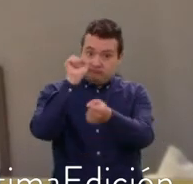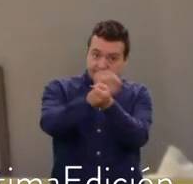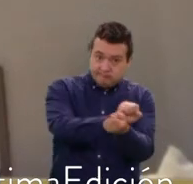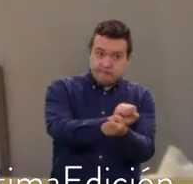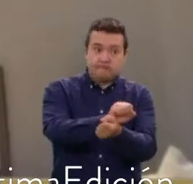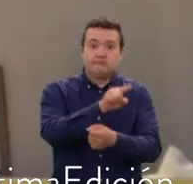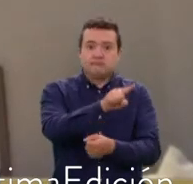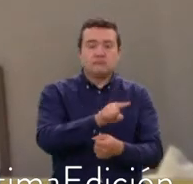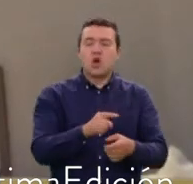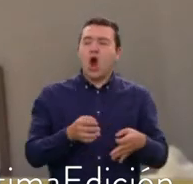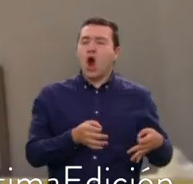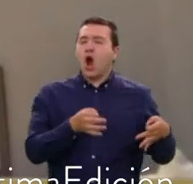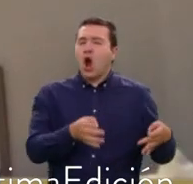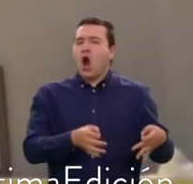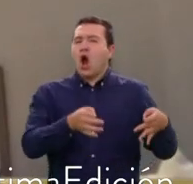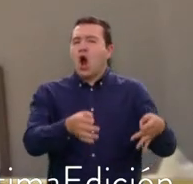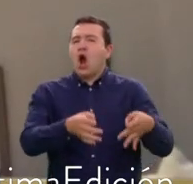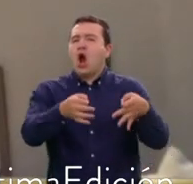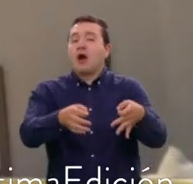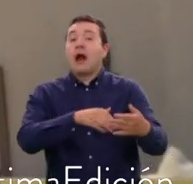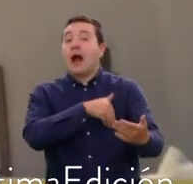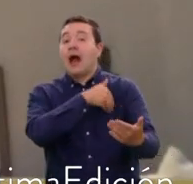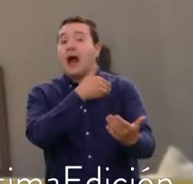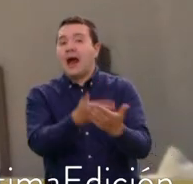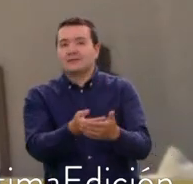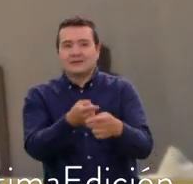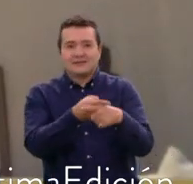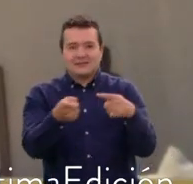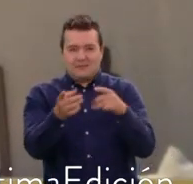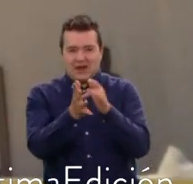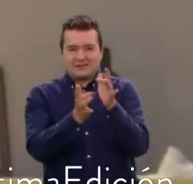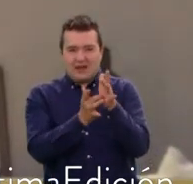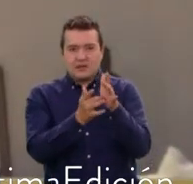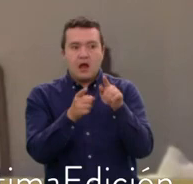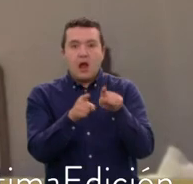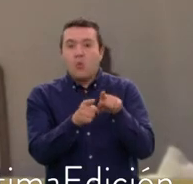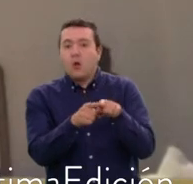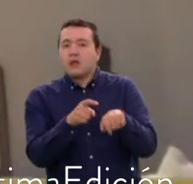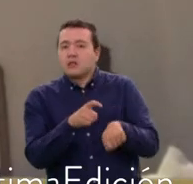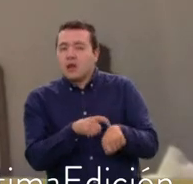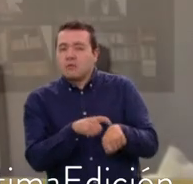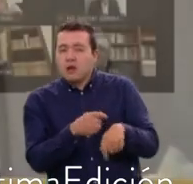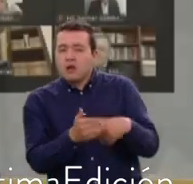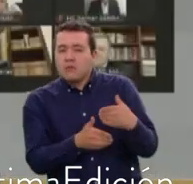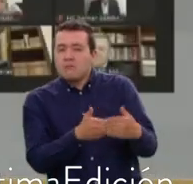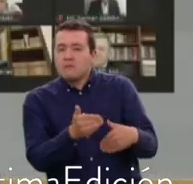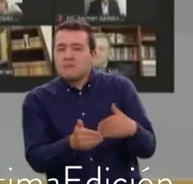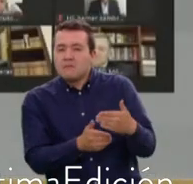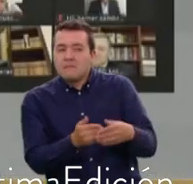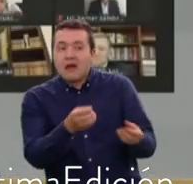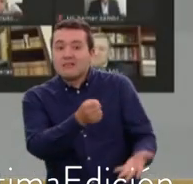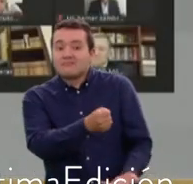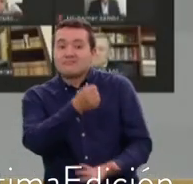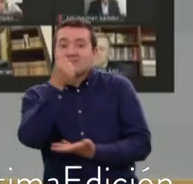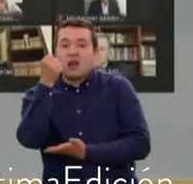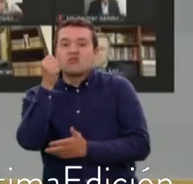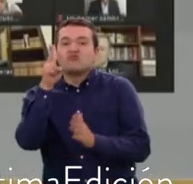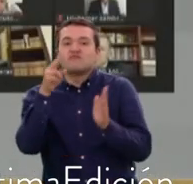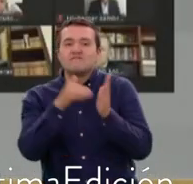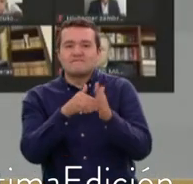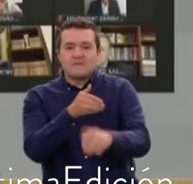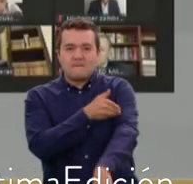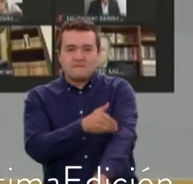postergaron hasta Semana Santa, hasta que se les entregara aproximadamente dos mil millones de pesos. Con estos